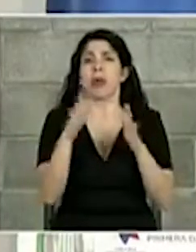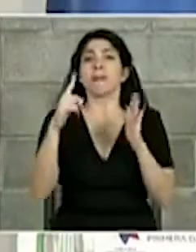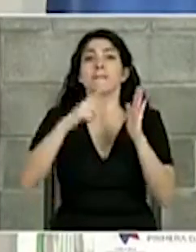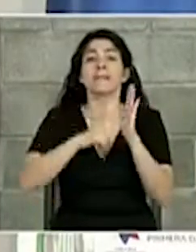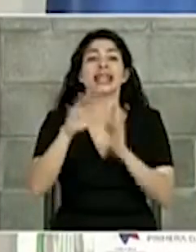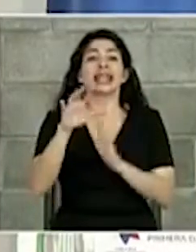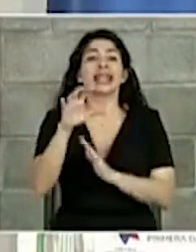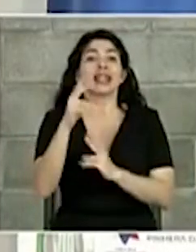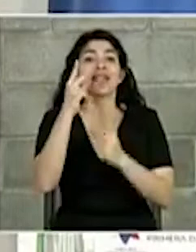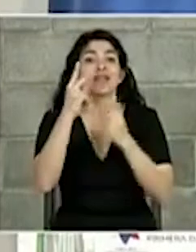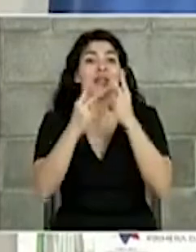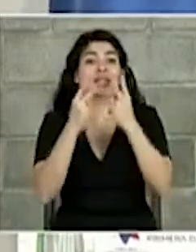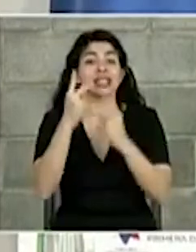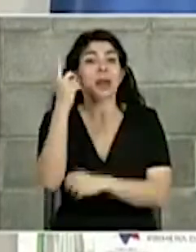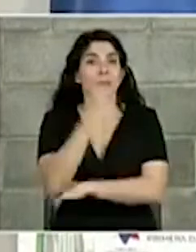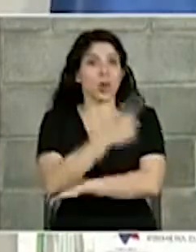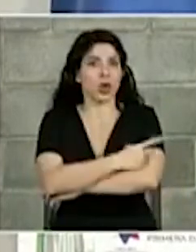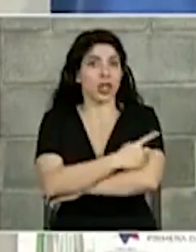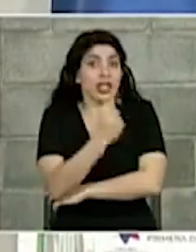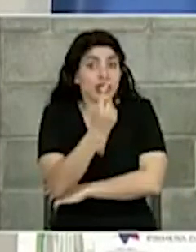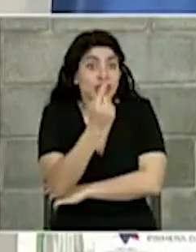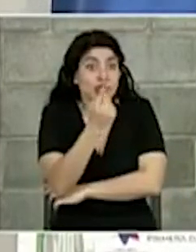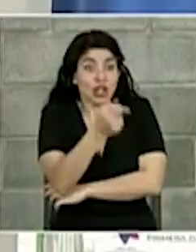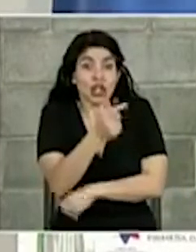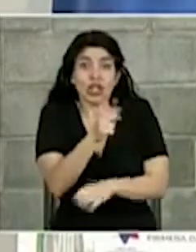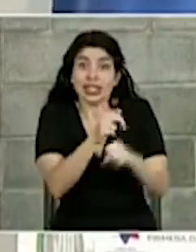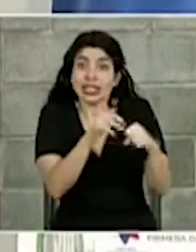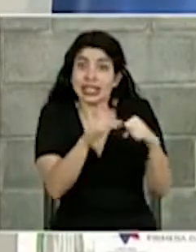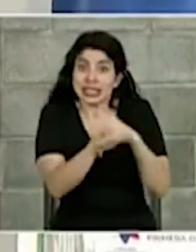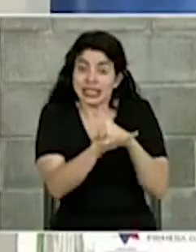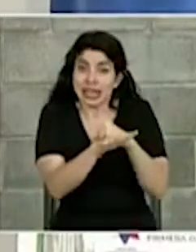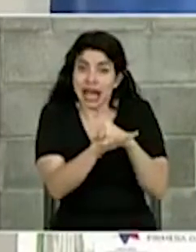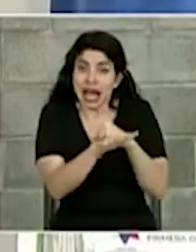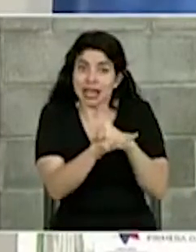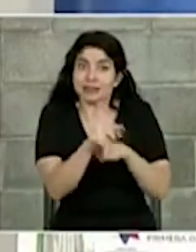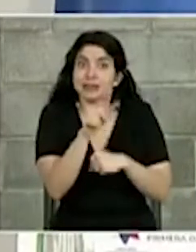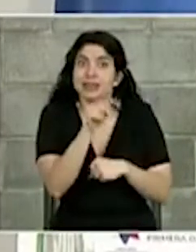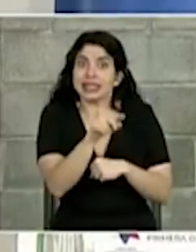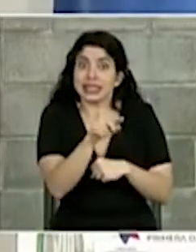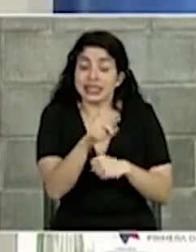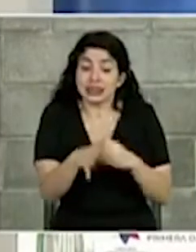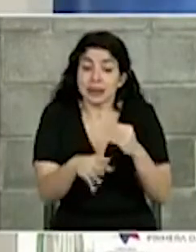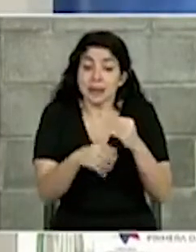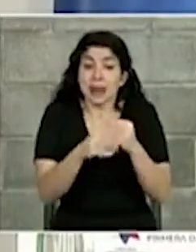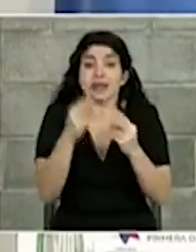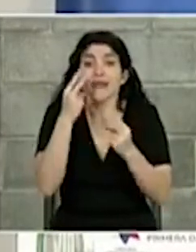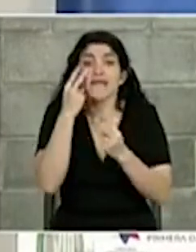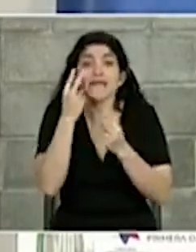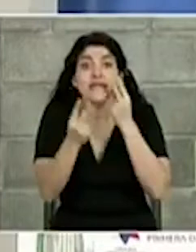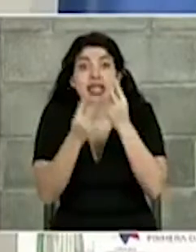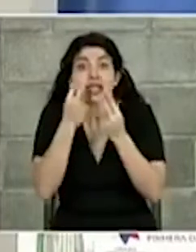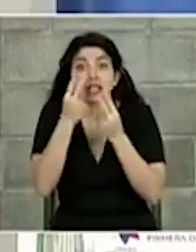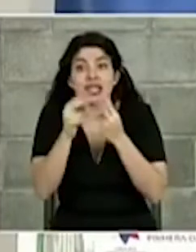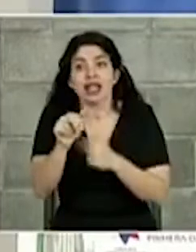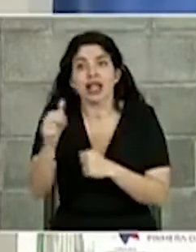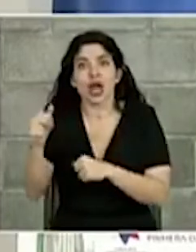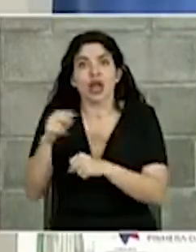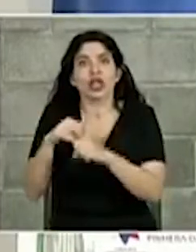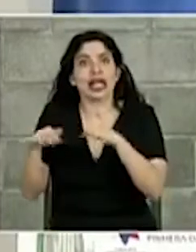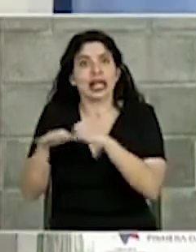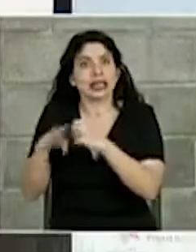1.500 visitantes por día, solo la isla. Esto aunado a la visitación que se puede hacer en otras islas.